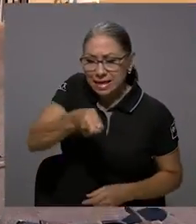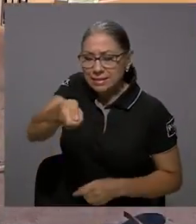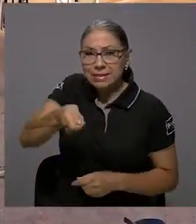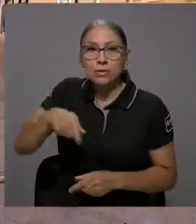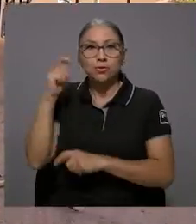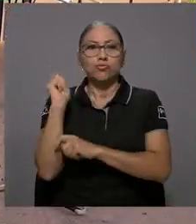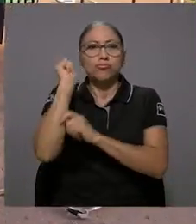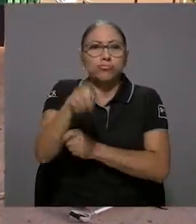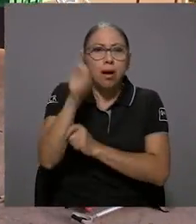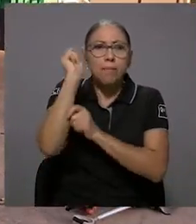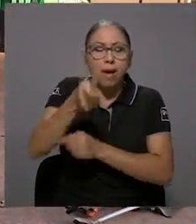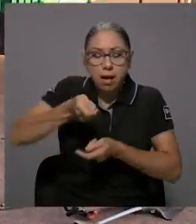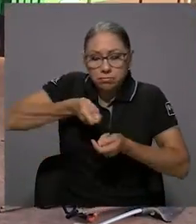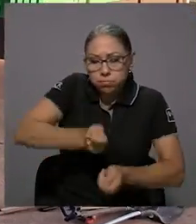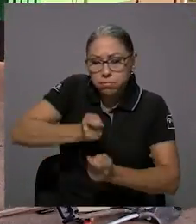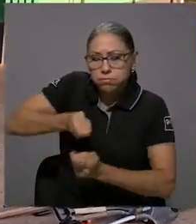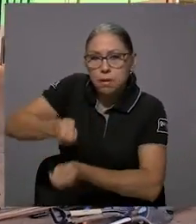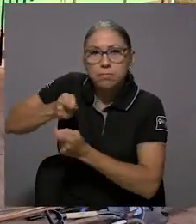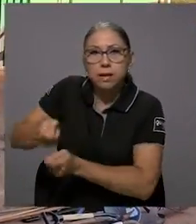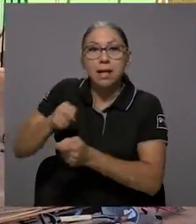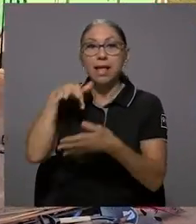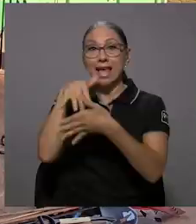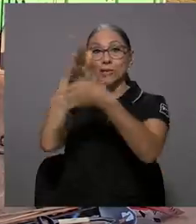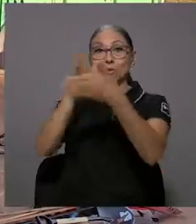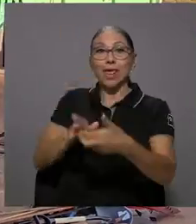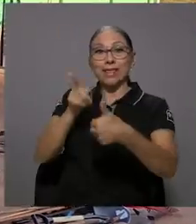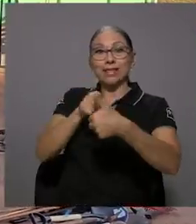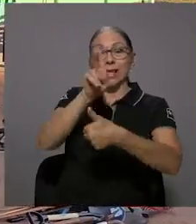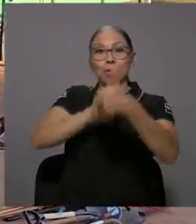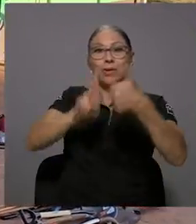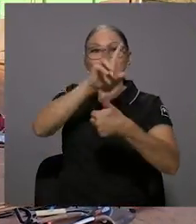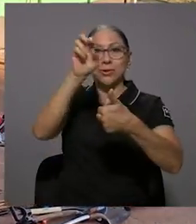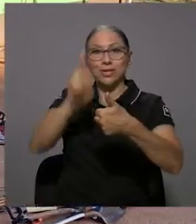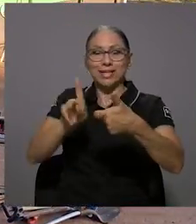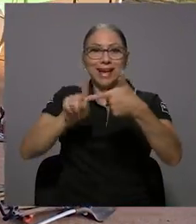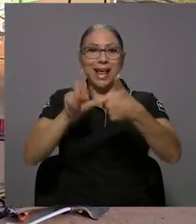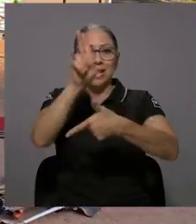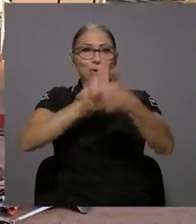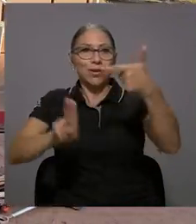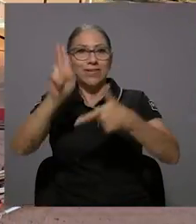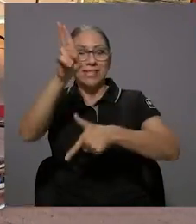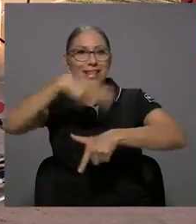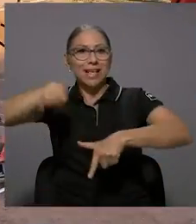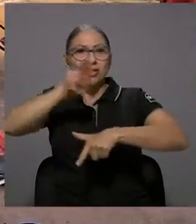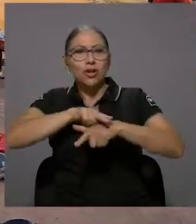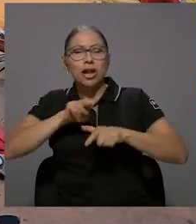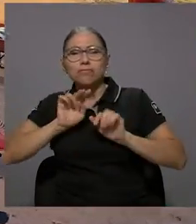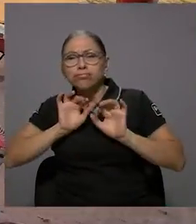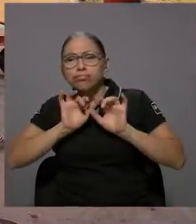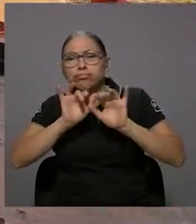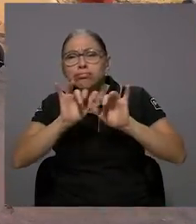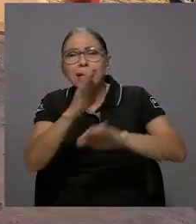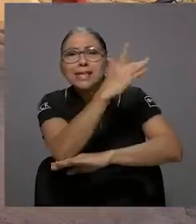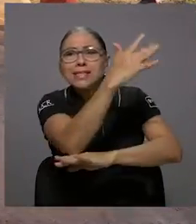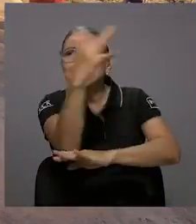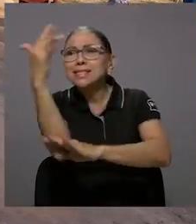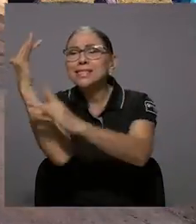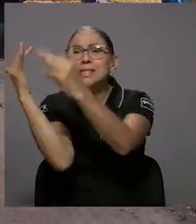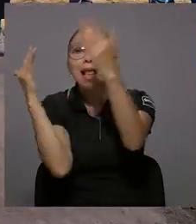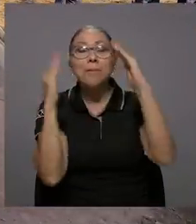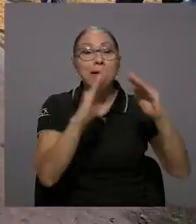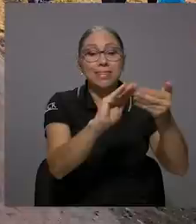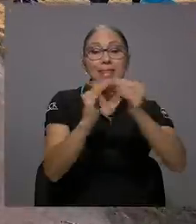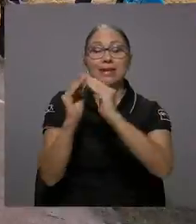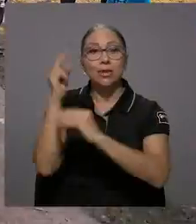Armados con machetes, rastrillos, picos y palas, estudiantes de la Universidad de Costa Rica y de la Universidad